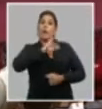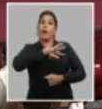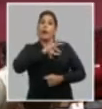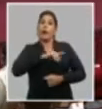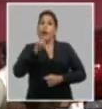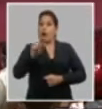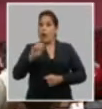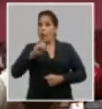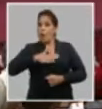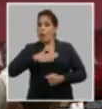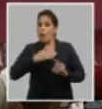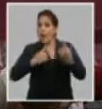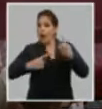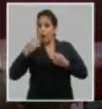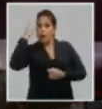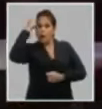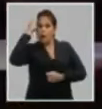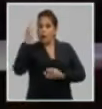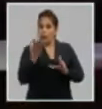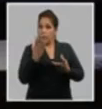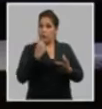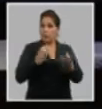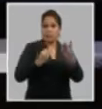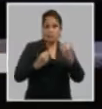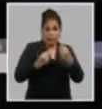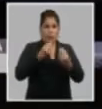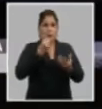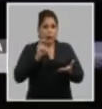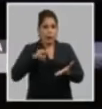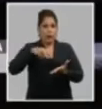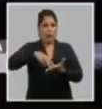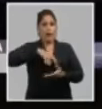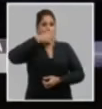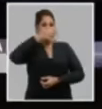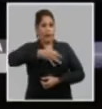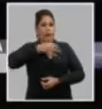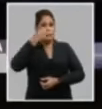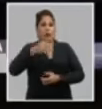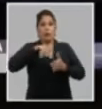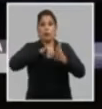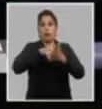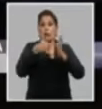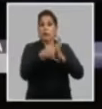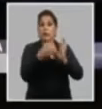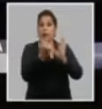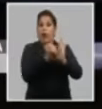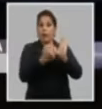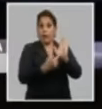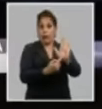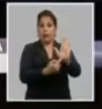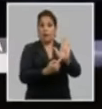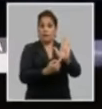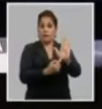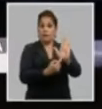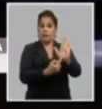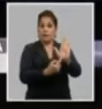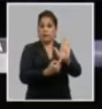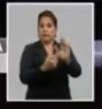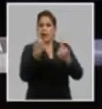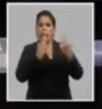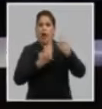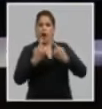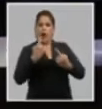tiene opinión o algún criterio que expresar acerca del proyecto que se acaba de discutir,